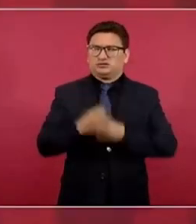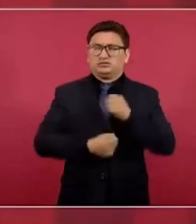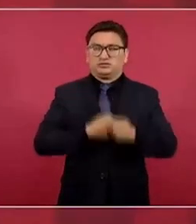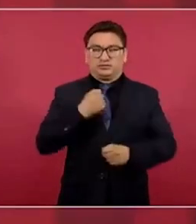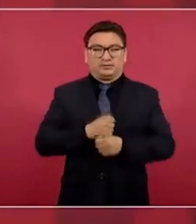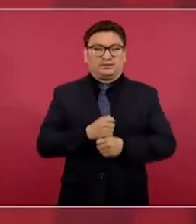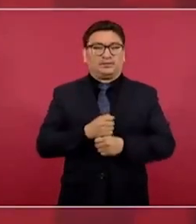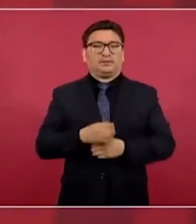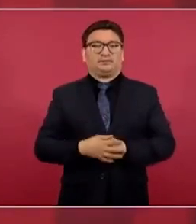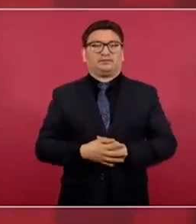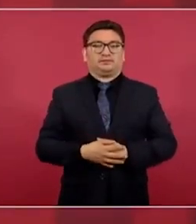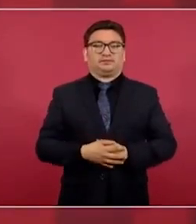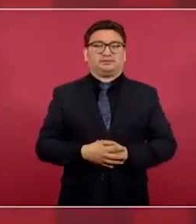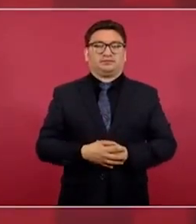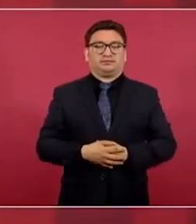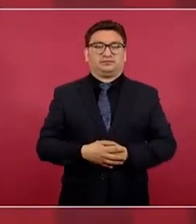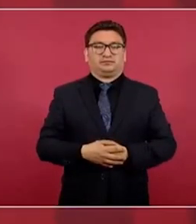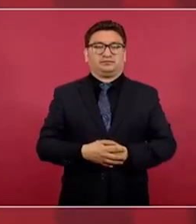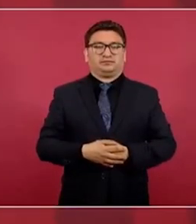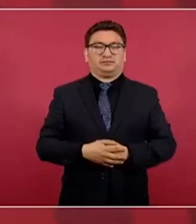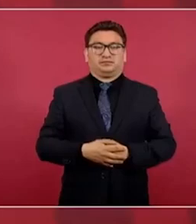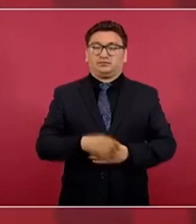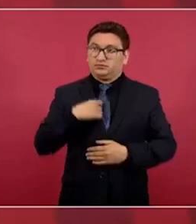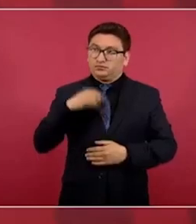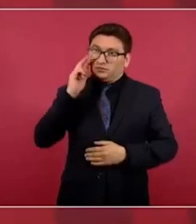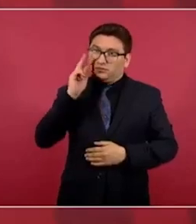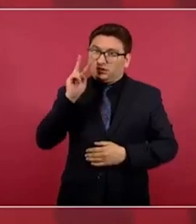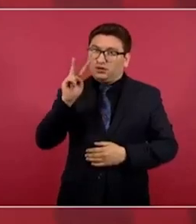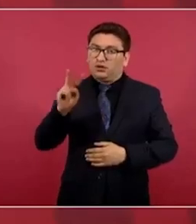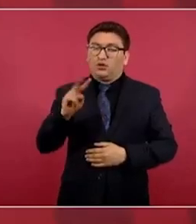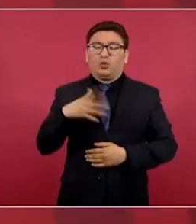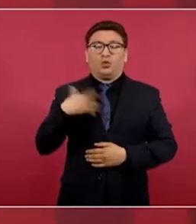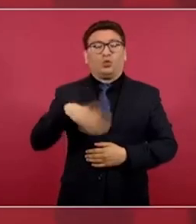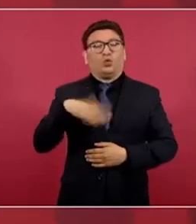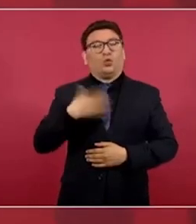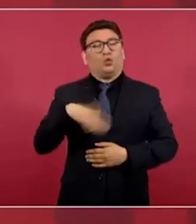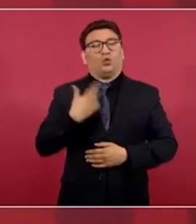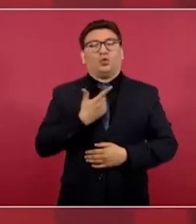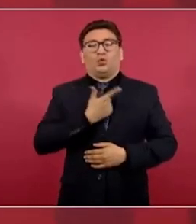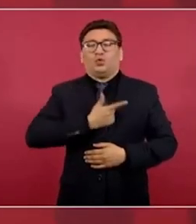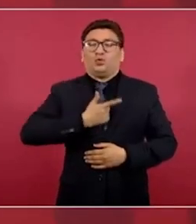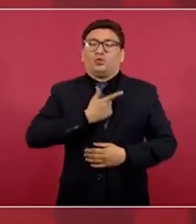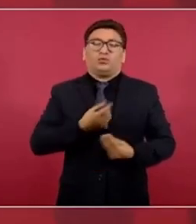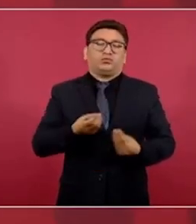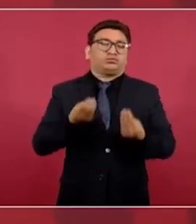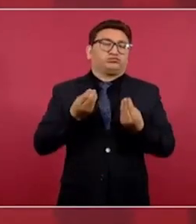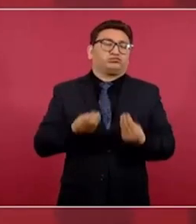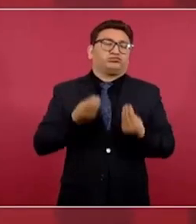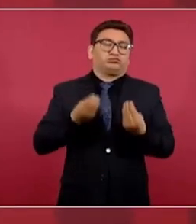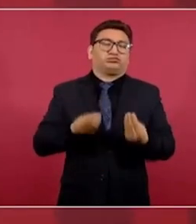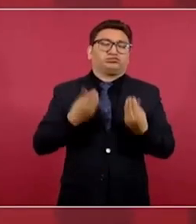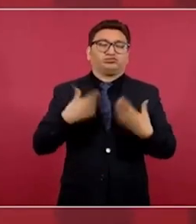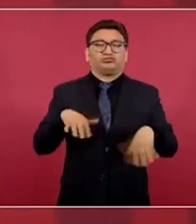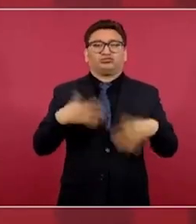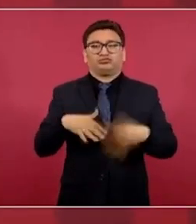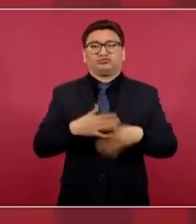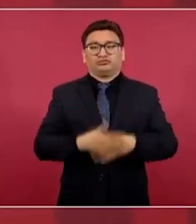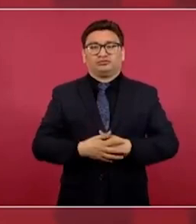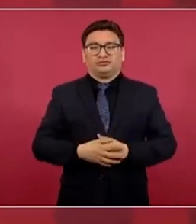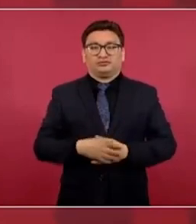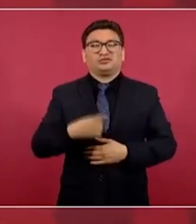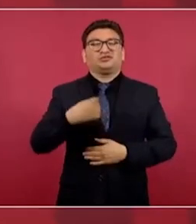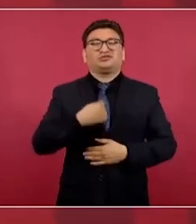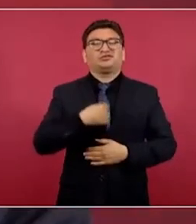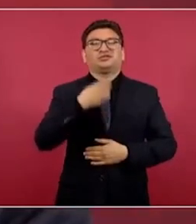me da muchísimo gusto. Ya es para decir,